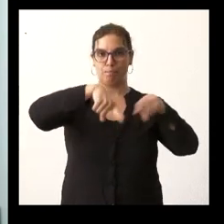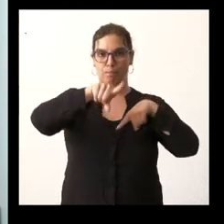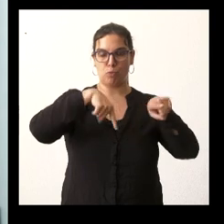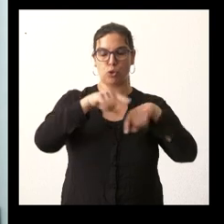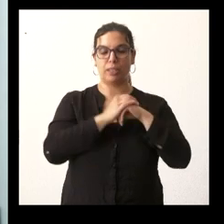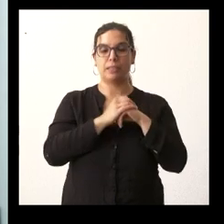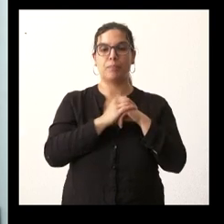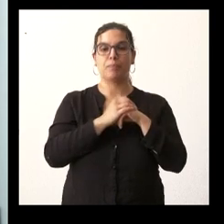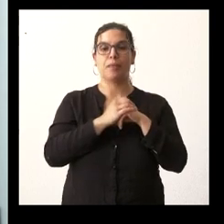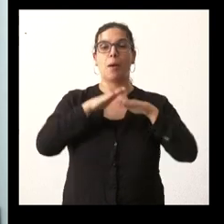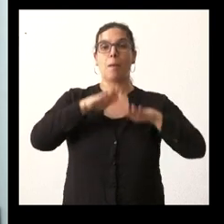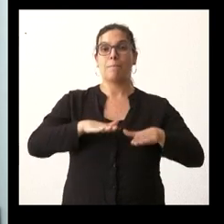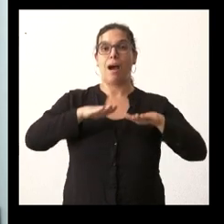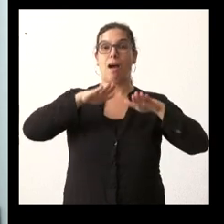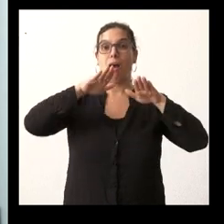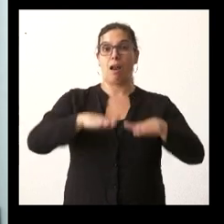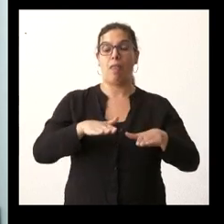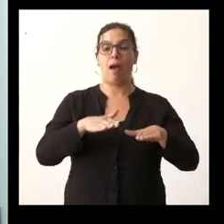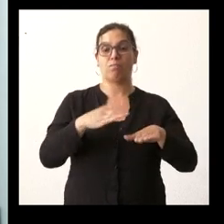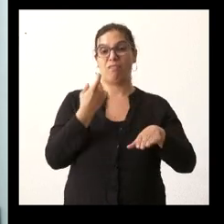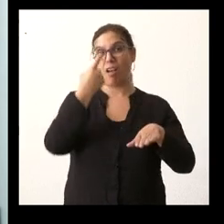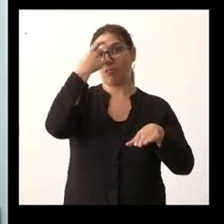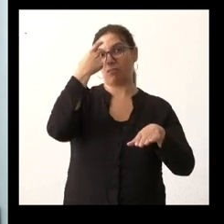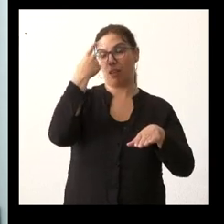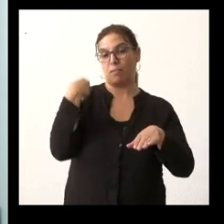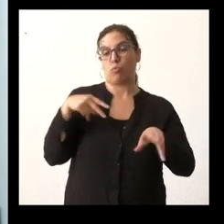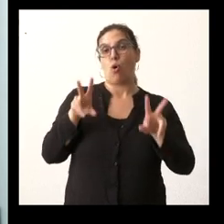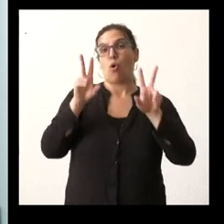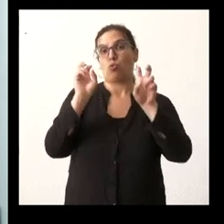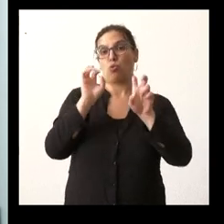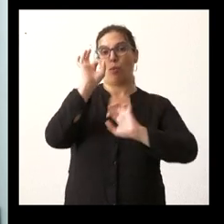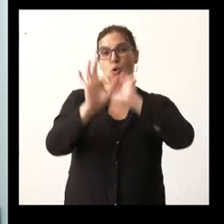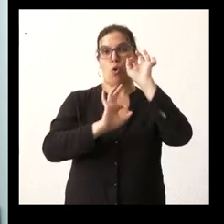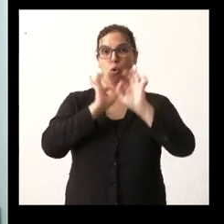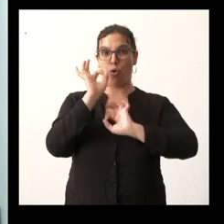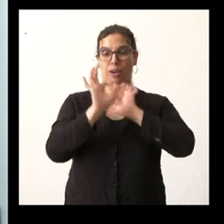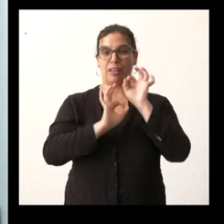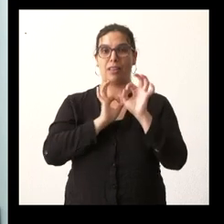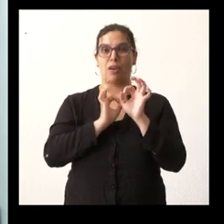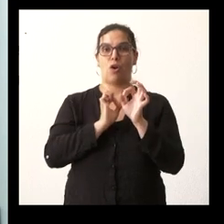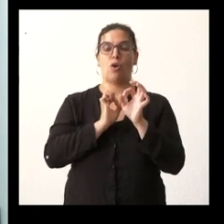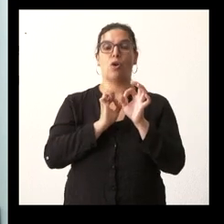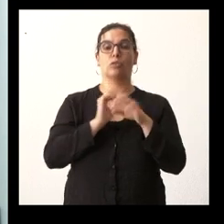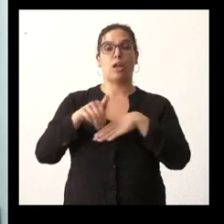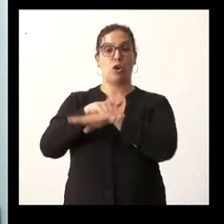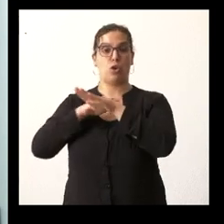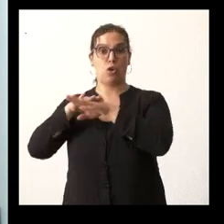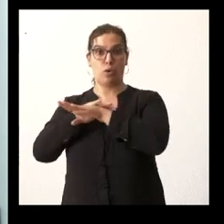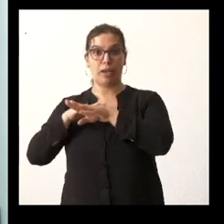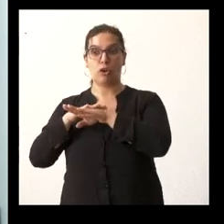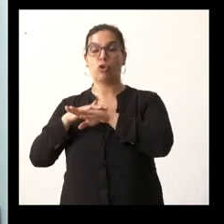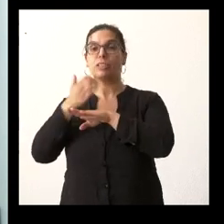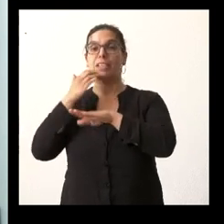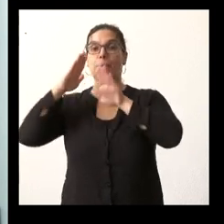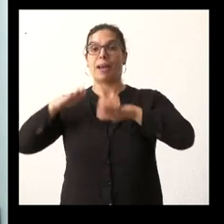paradas que queden pendientes en el nuevo mapa concesional del gobierno las va a asumir la Junta